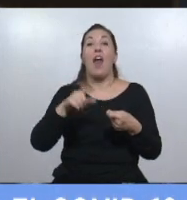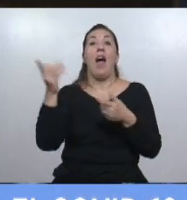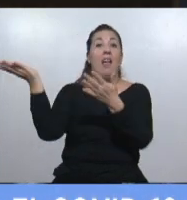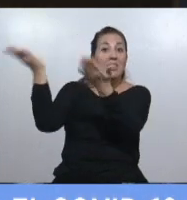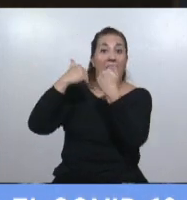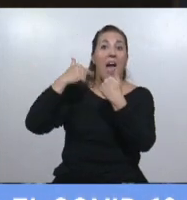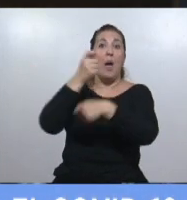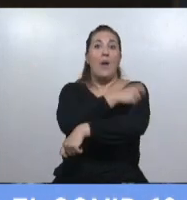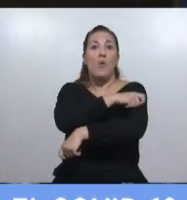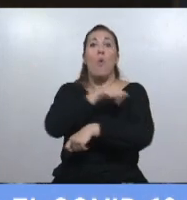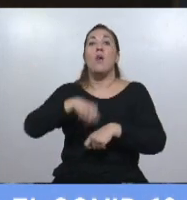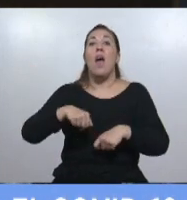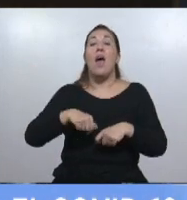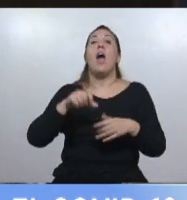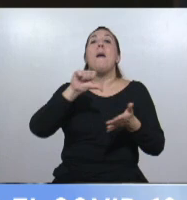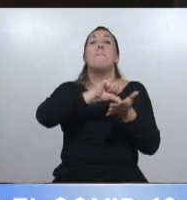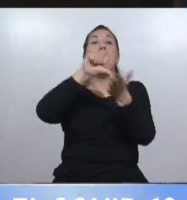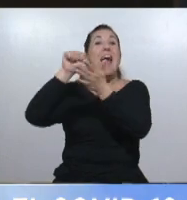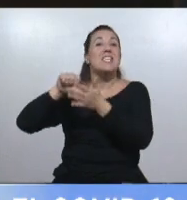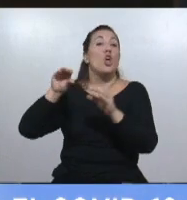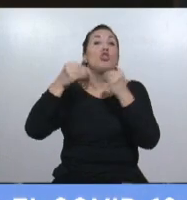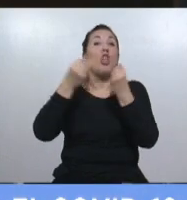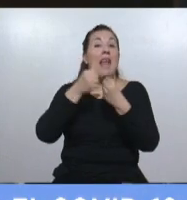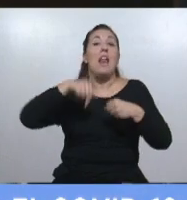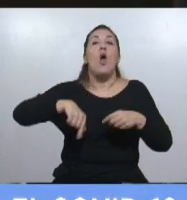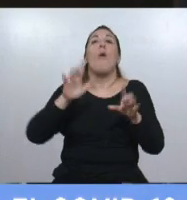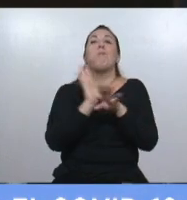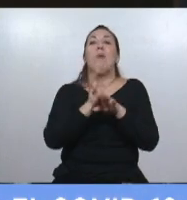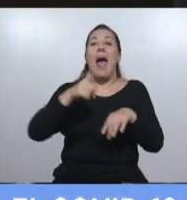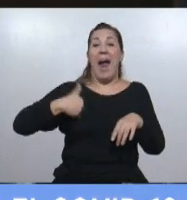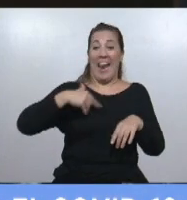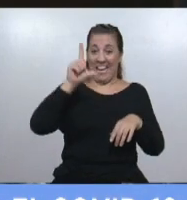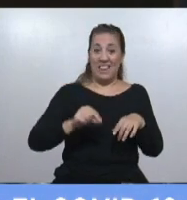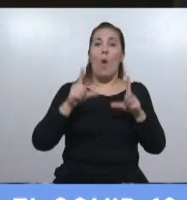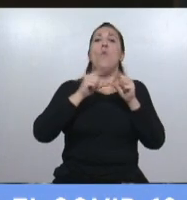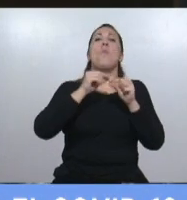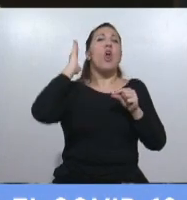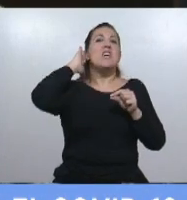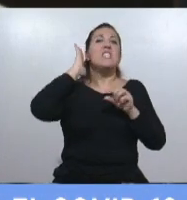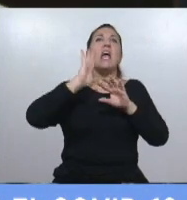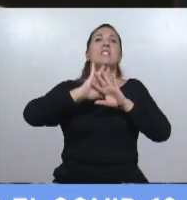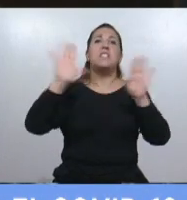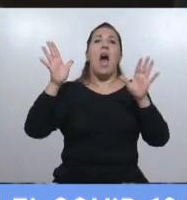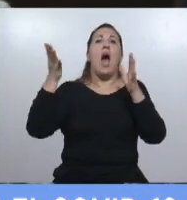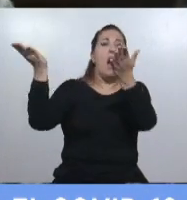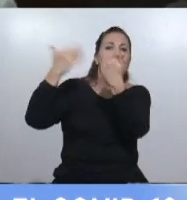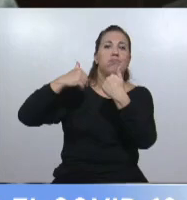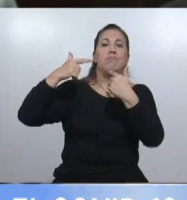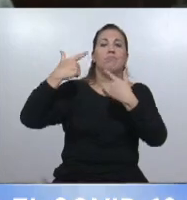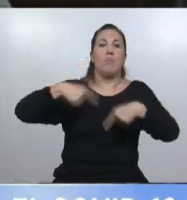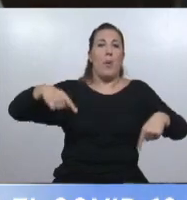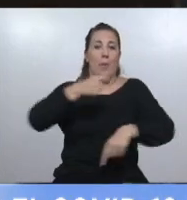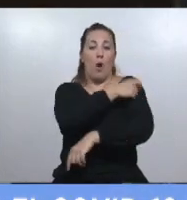y somos el país número 16 en el mundo en cantidad de vacunas recibidas y todos los